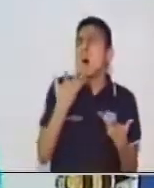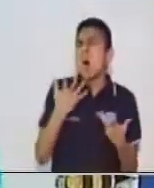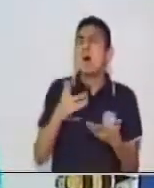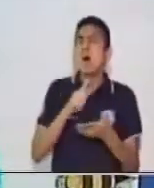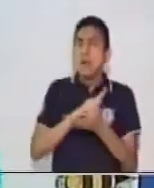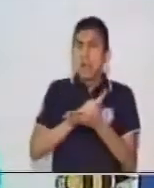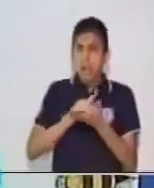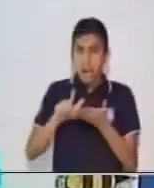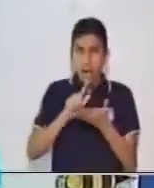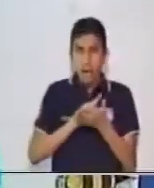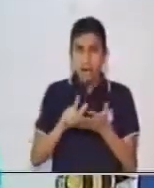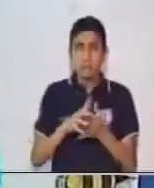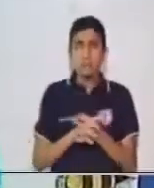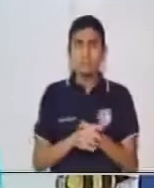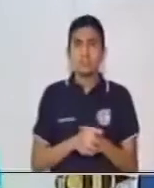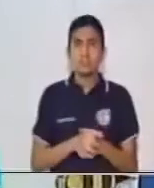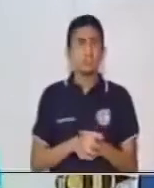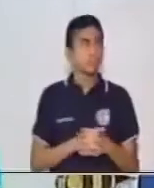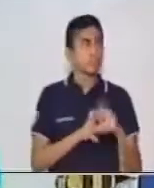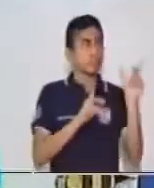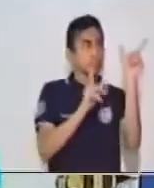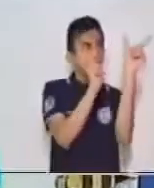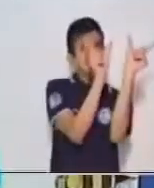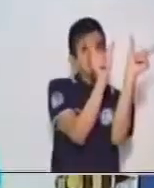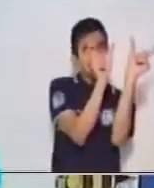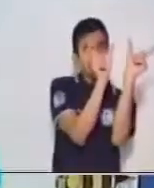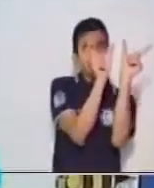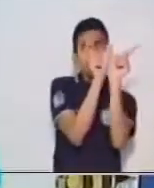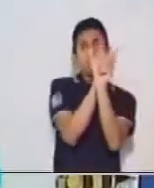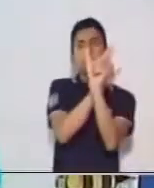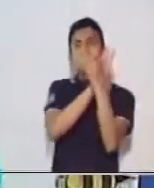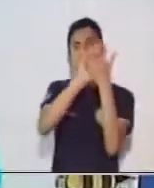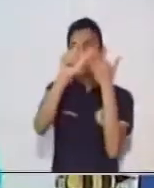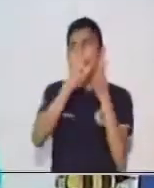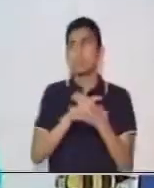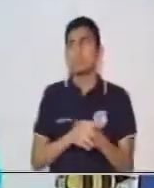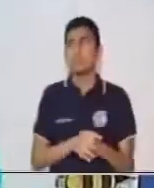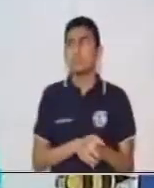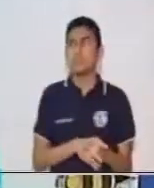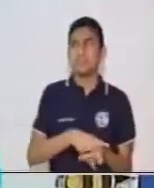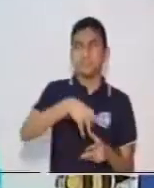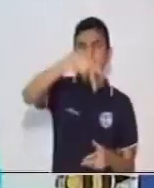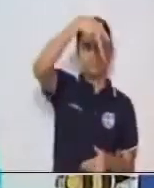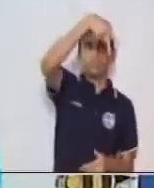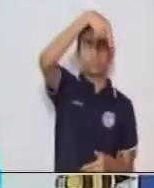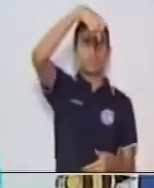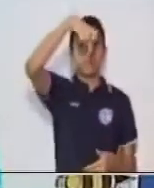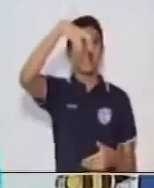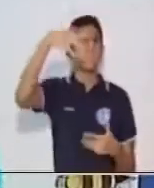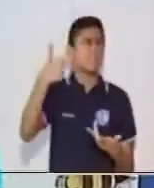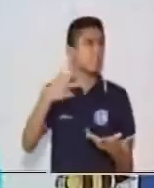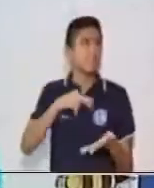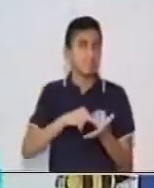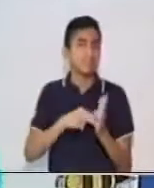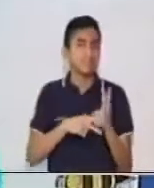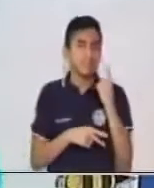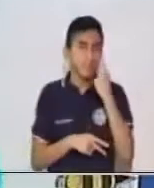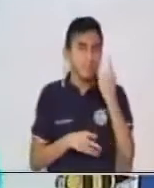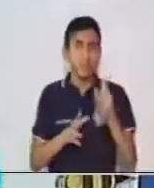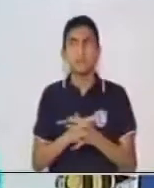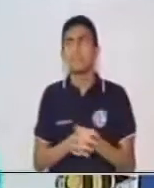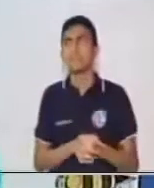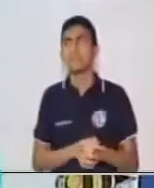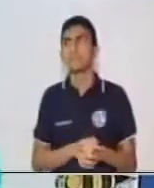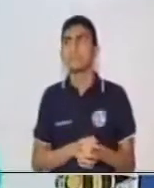Por lo tanto, lo agregamos con una N y una P que sería nuestro núcleo. Hacemos el mismo procedimiento para